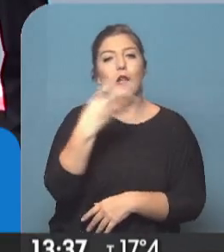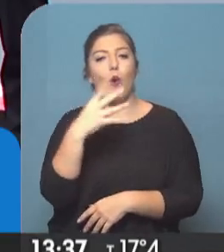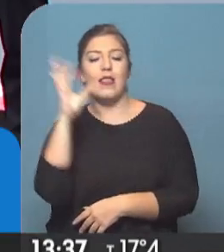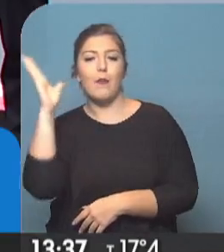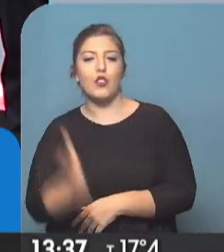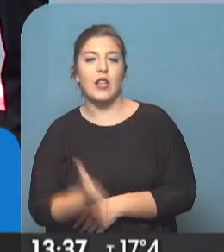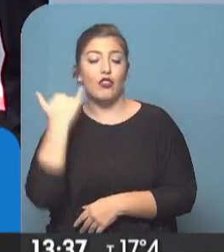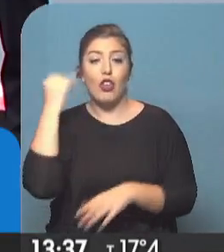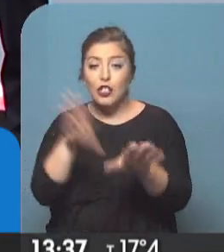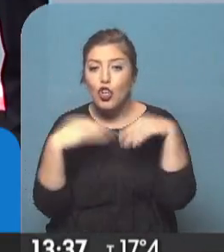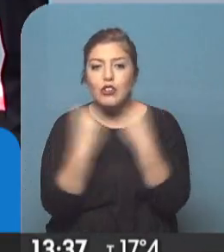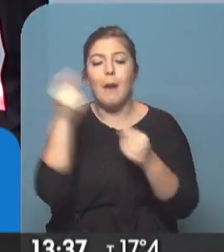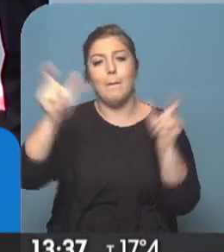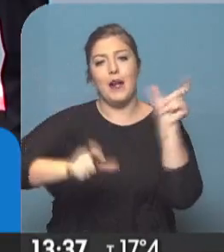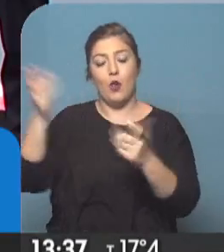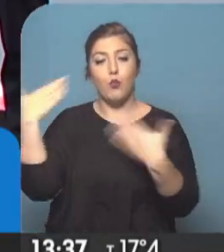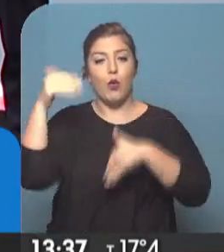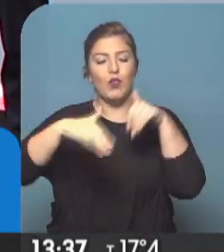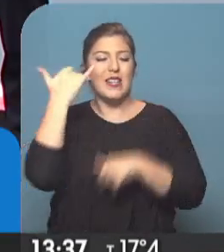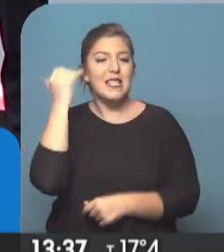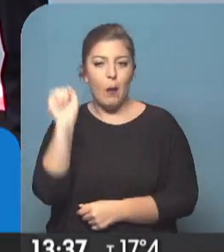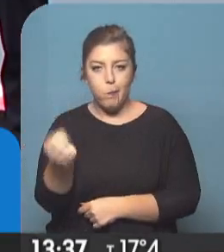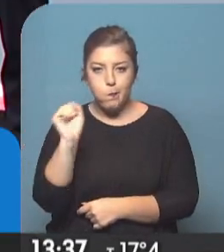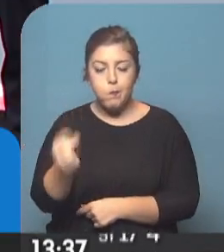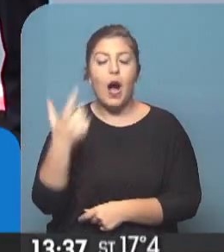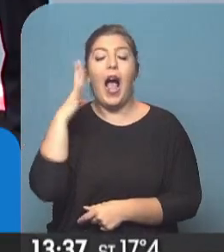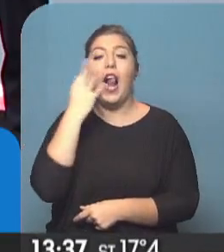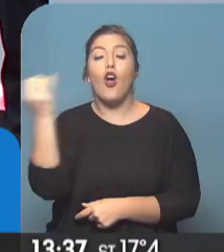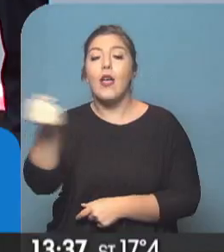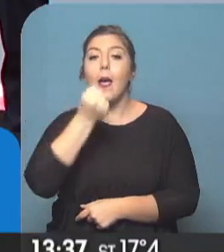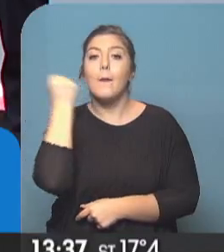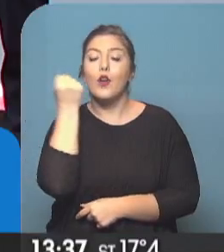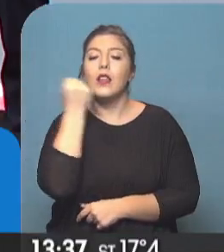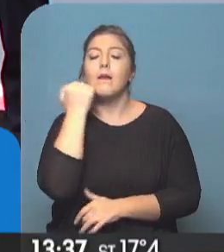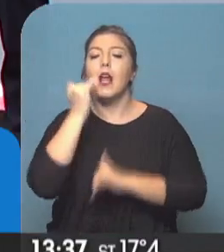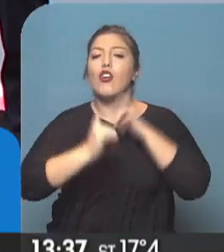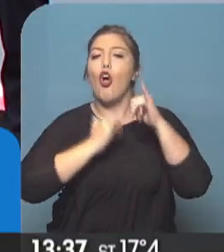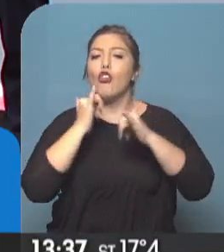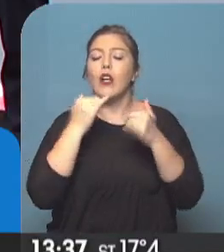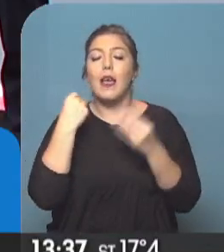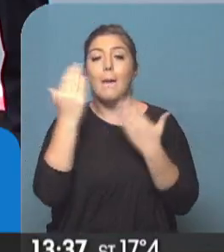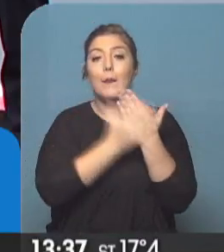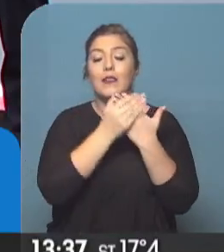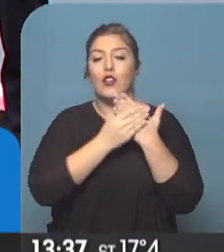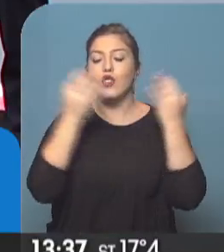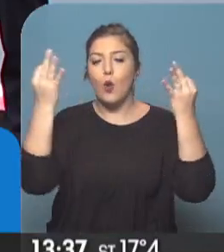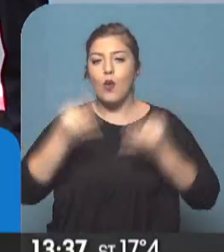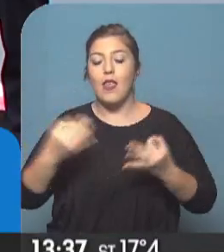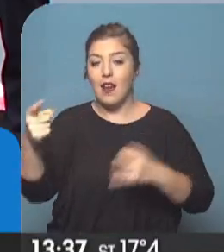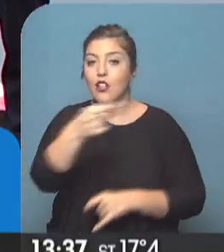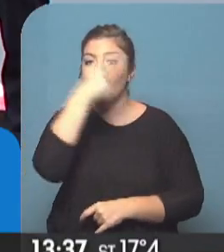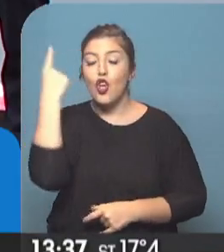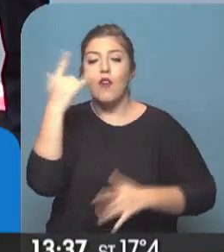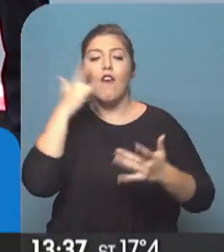% del padrón electoral también ya votó. Algo importante para destacar es que desde el Ministerio de Seguridad de la Nación